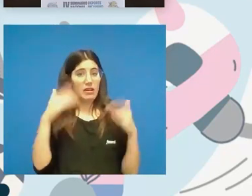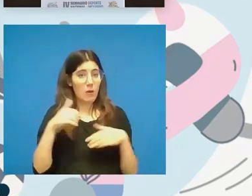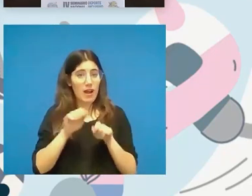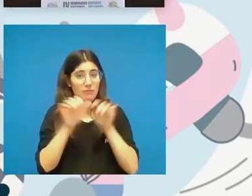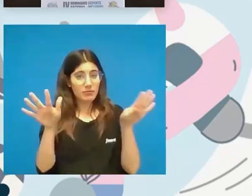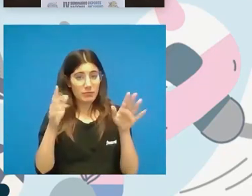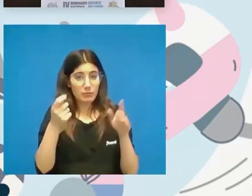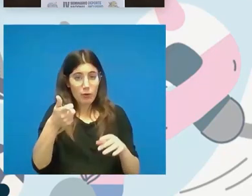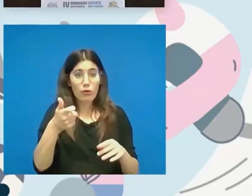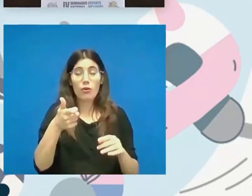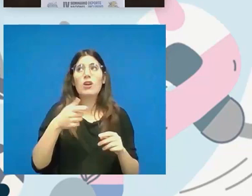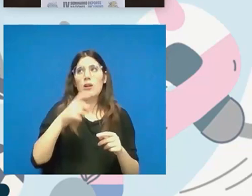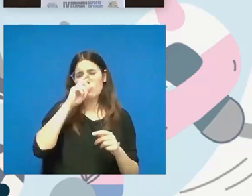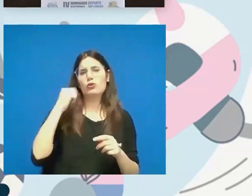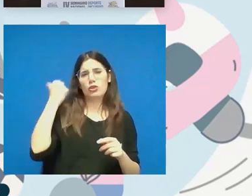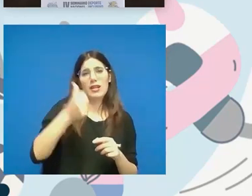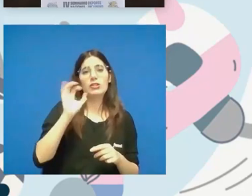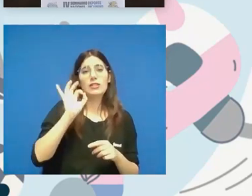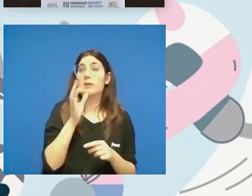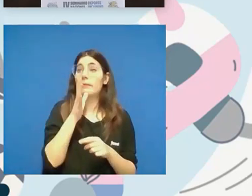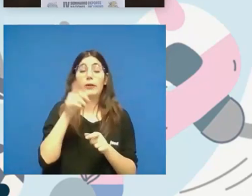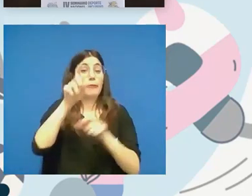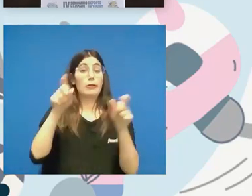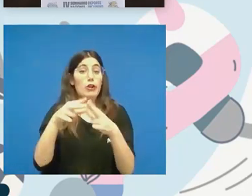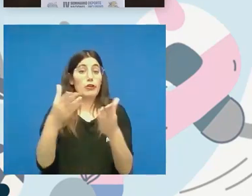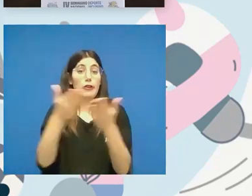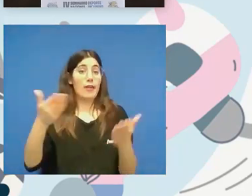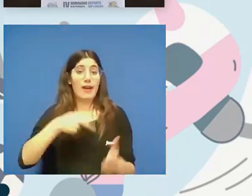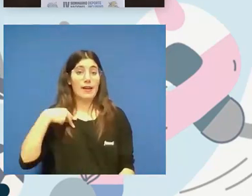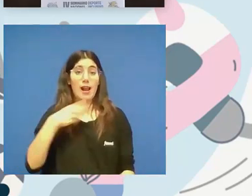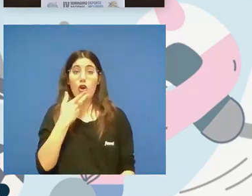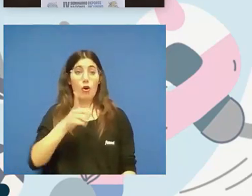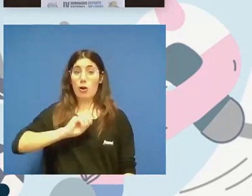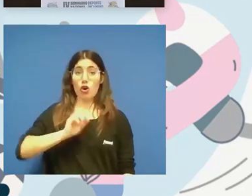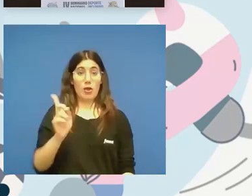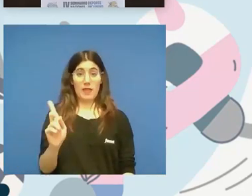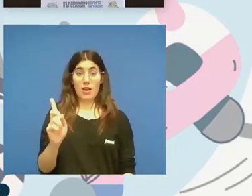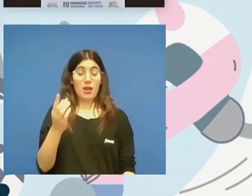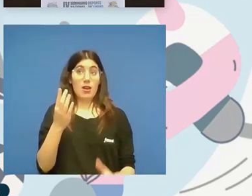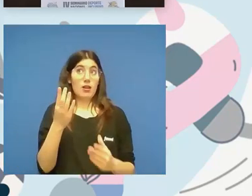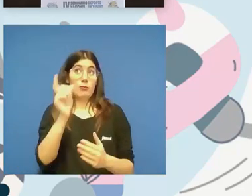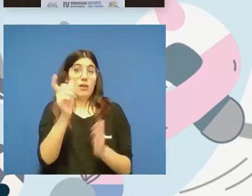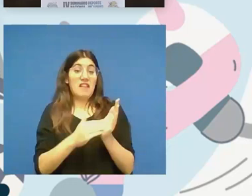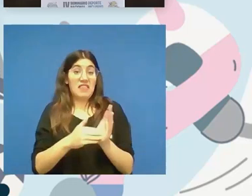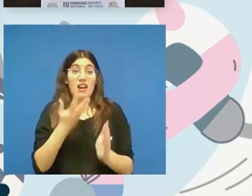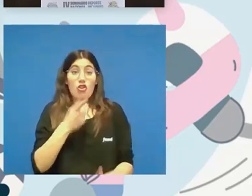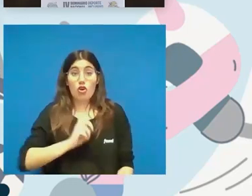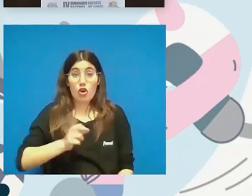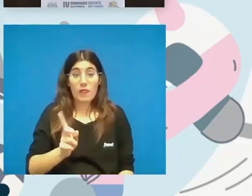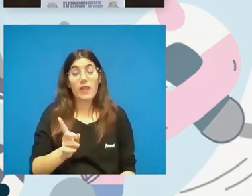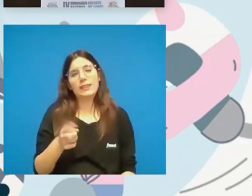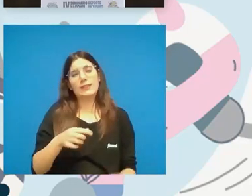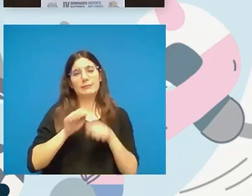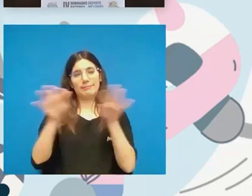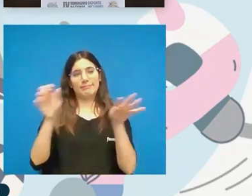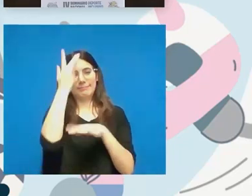años somos muy desconocidos en muchísimas zonas de la comunidad valenciana y la